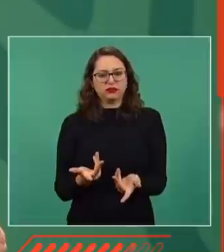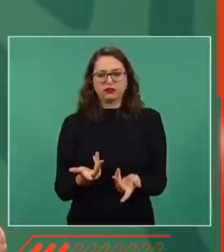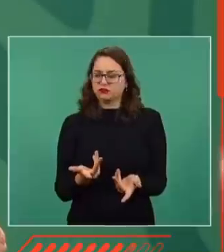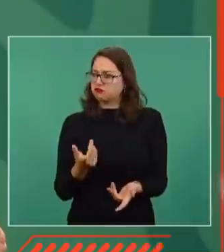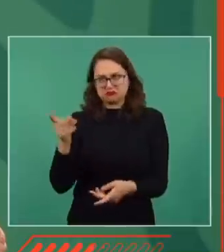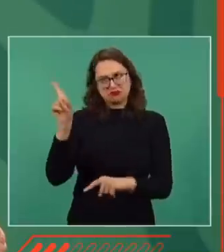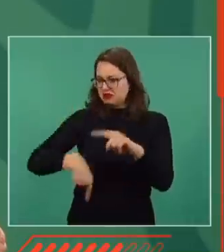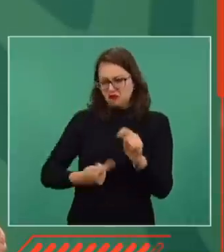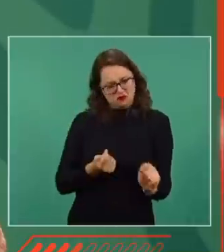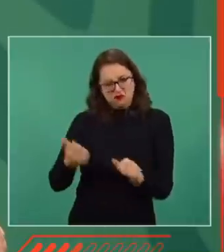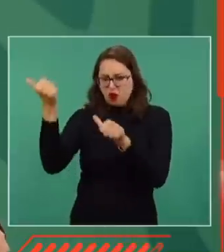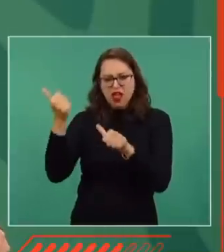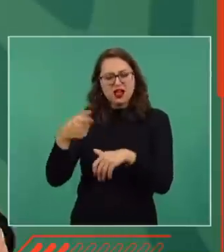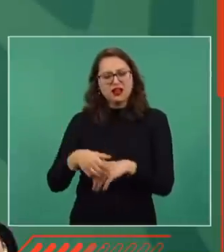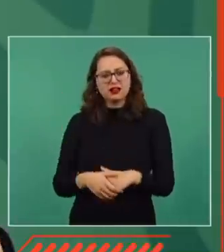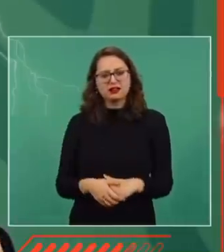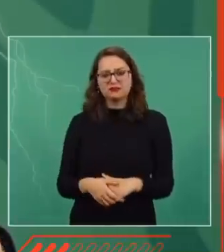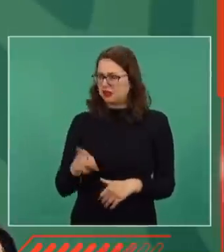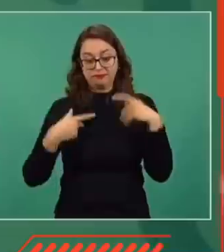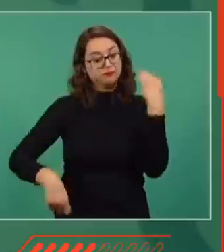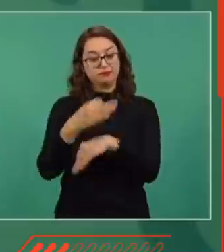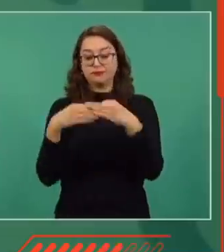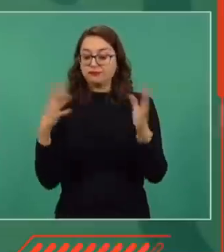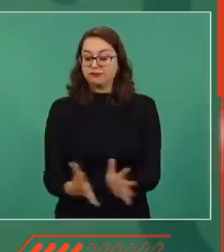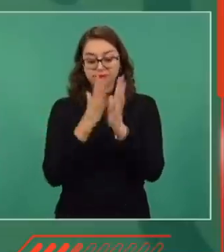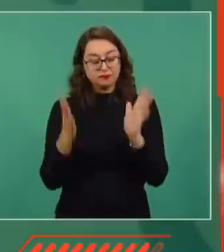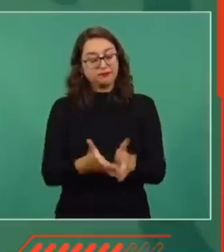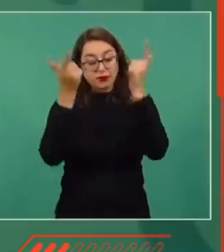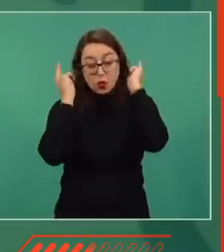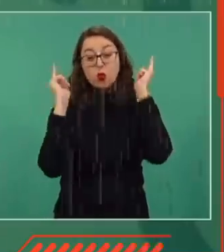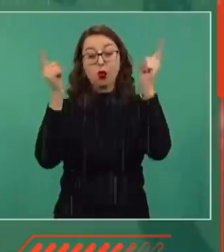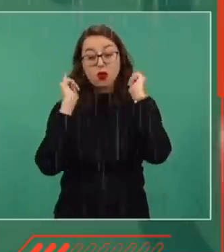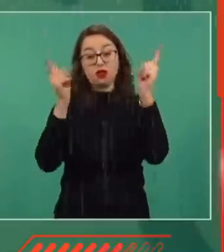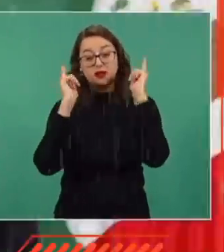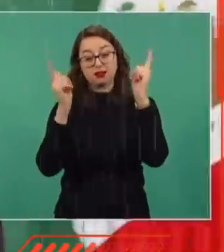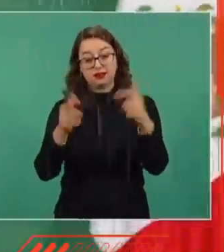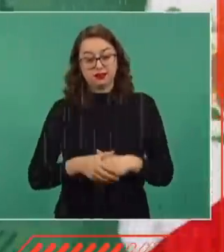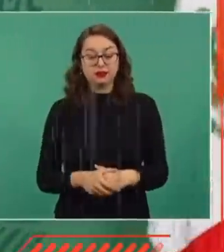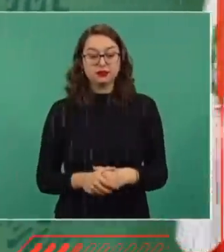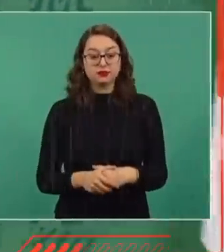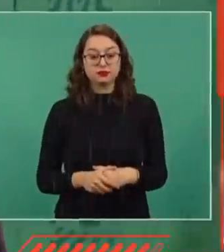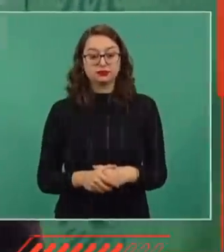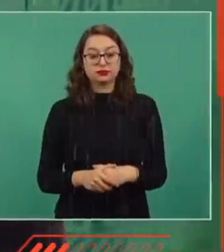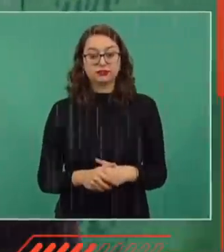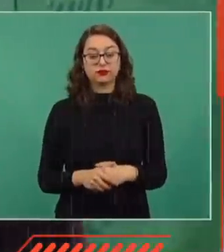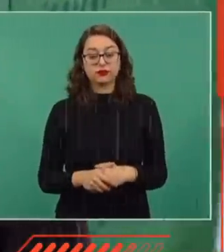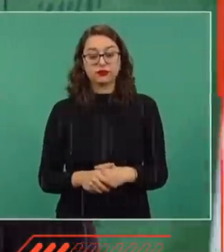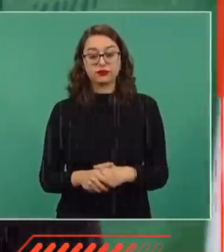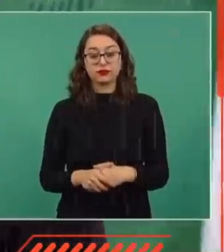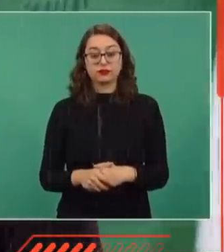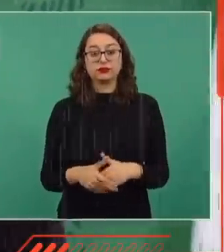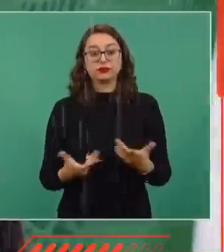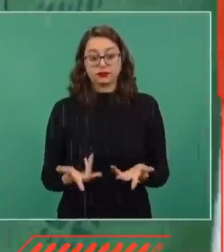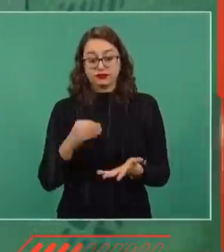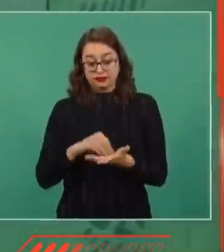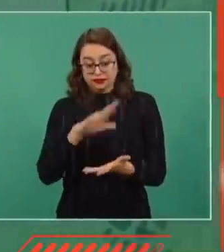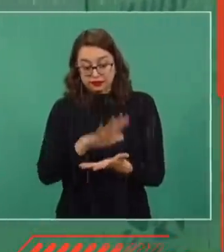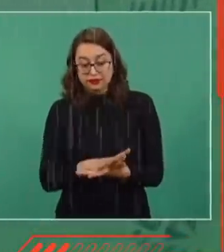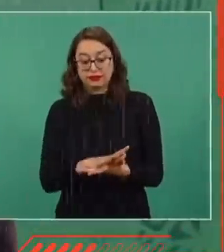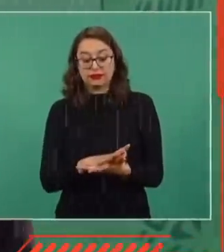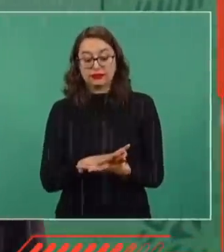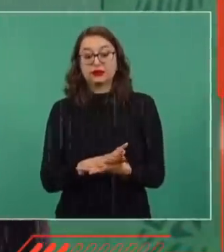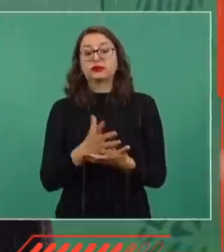elegir y remover a la autoridad, porque para que sea vinculante